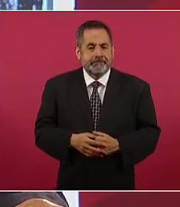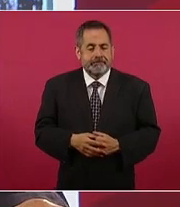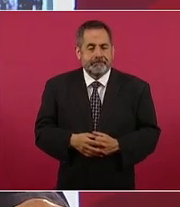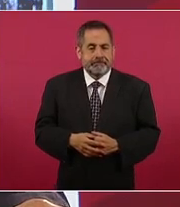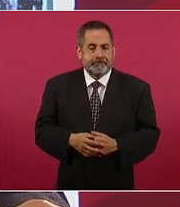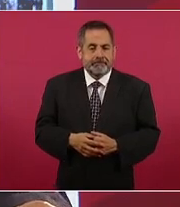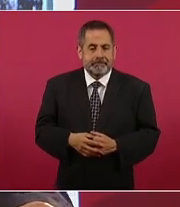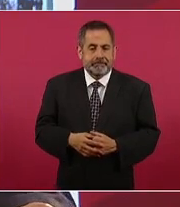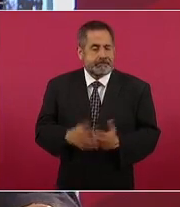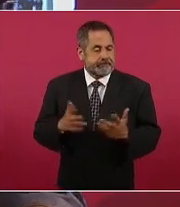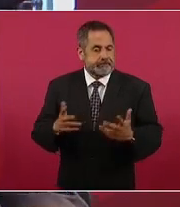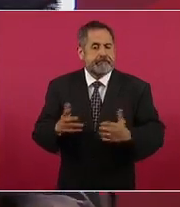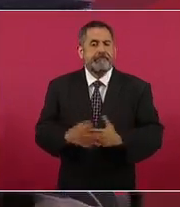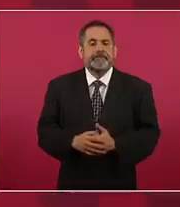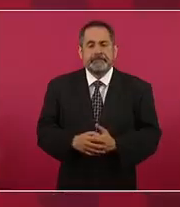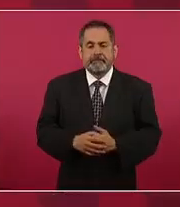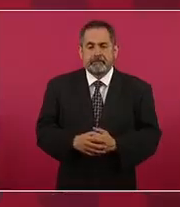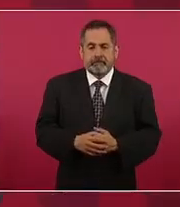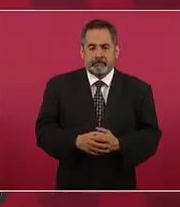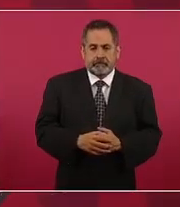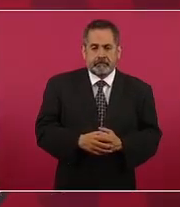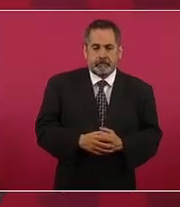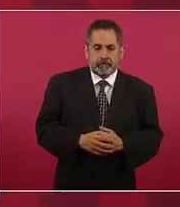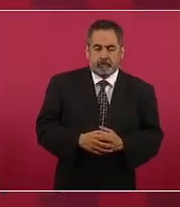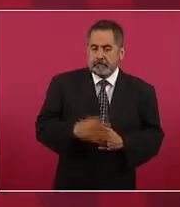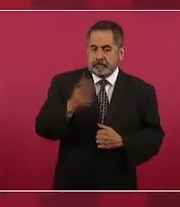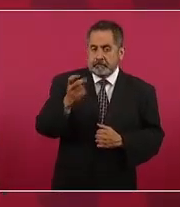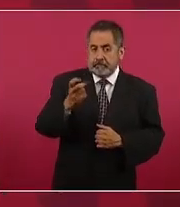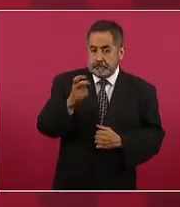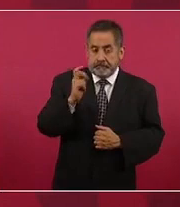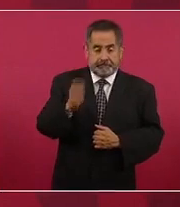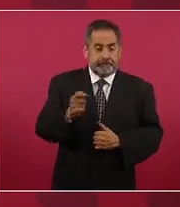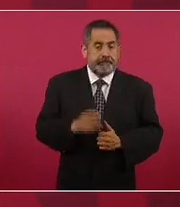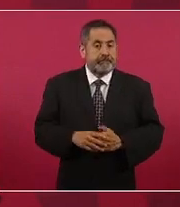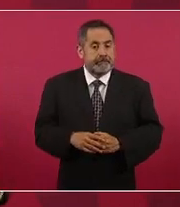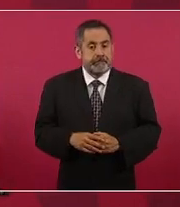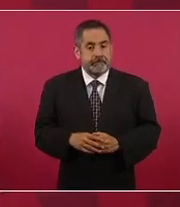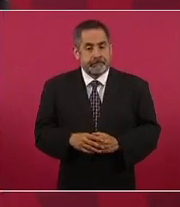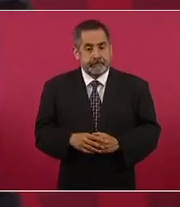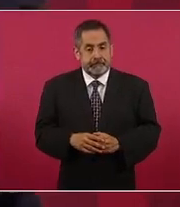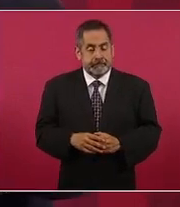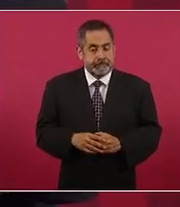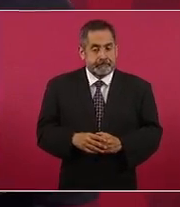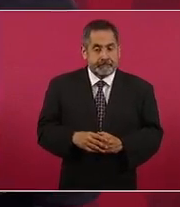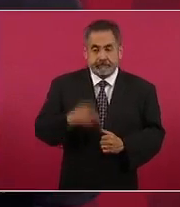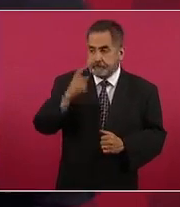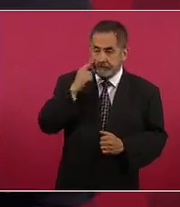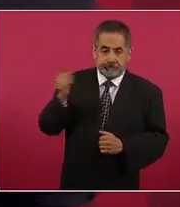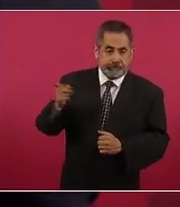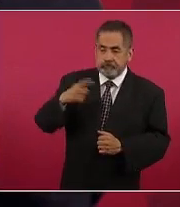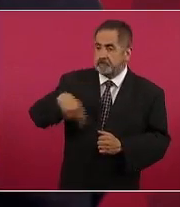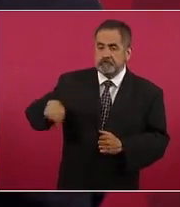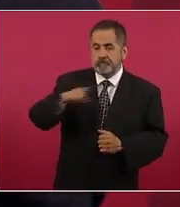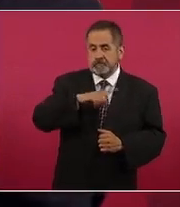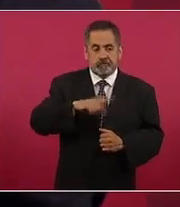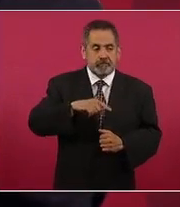entonces eso es lo que no quieren